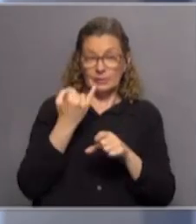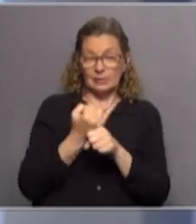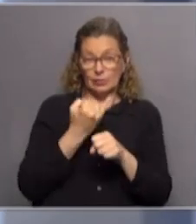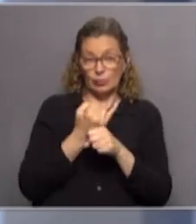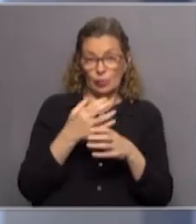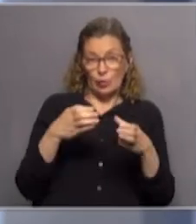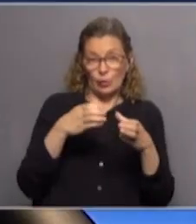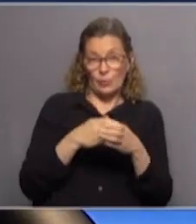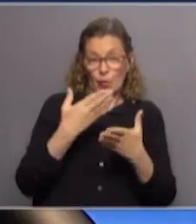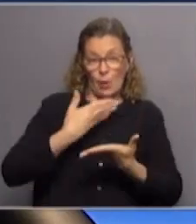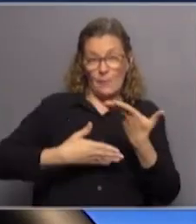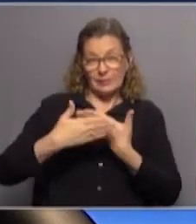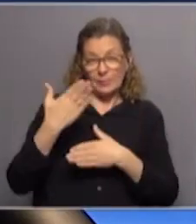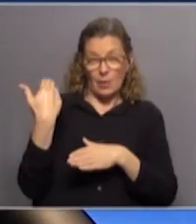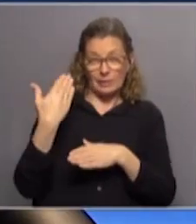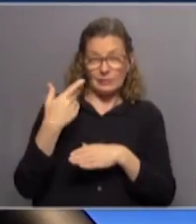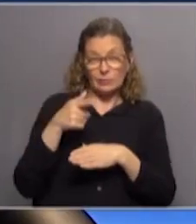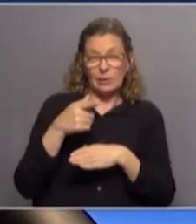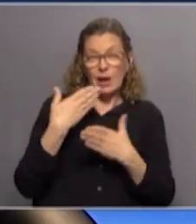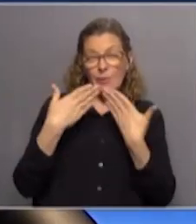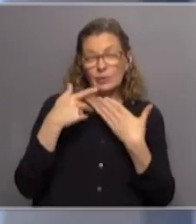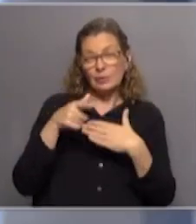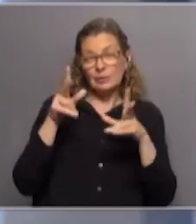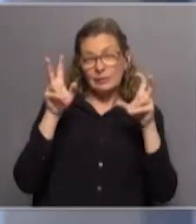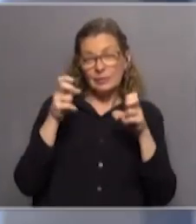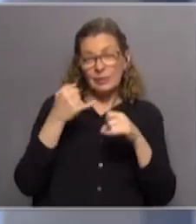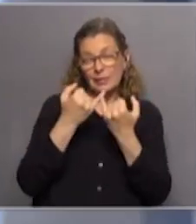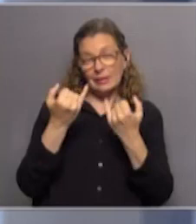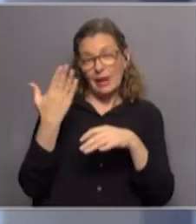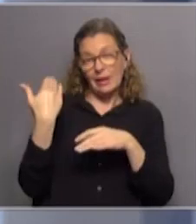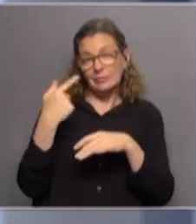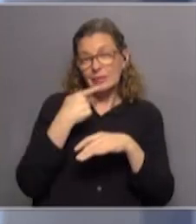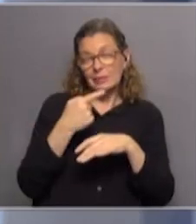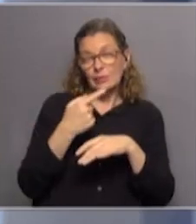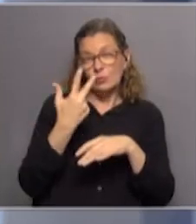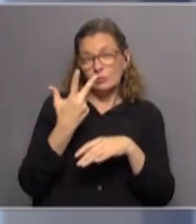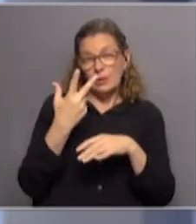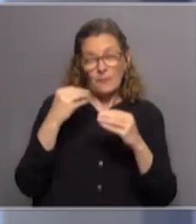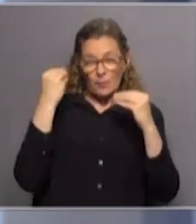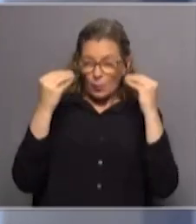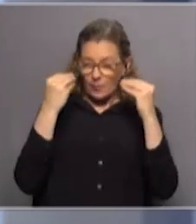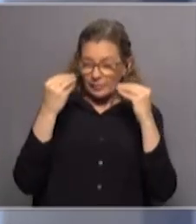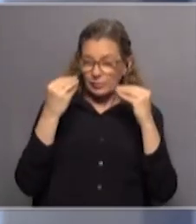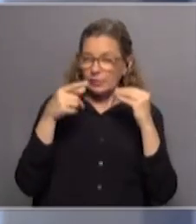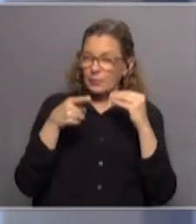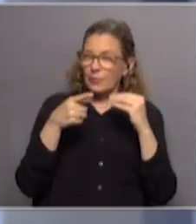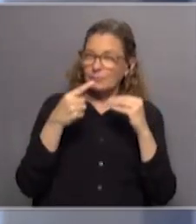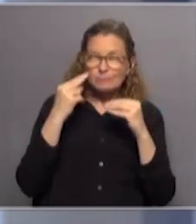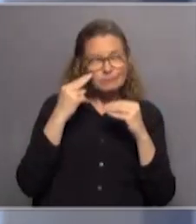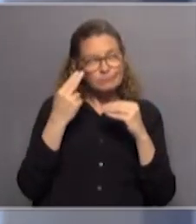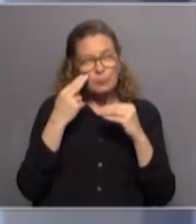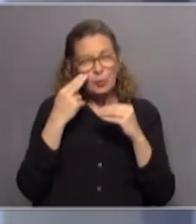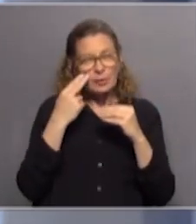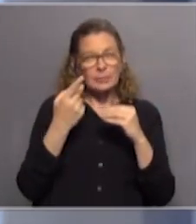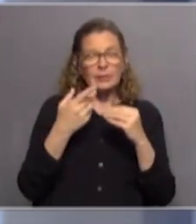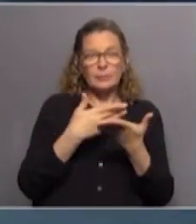agremiados, lo compartimos en el primer bloque. Usted, hablando de este tema en días anteriores, dijo tener tres preocupaciones con respecto a lo que se está